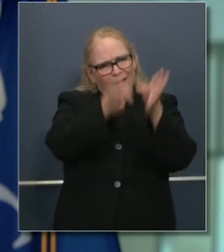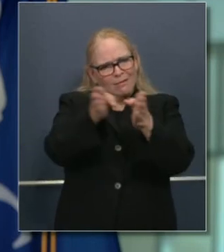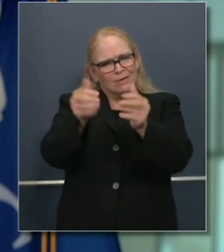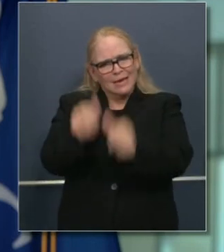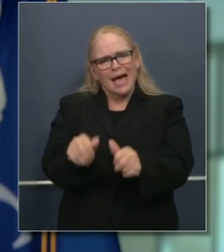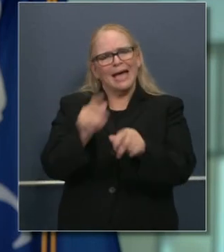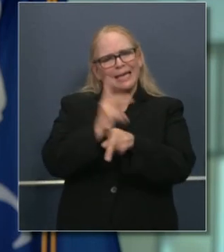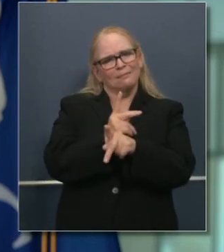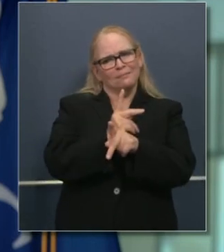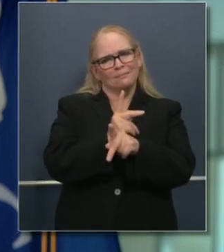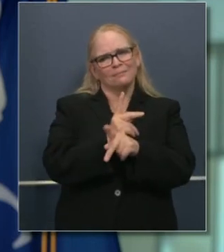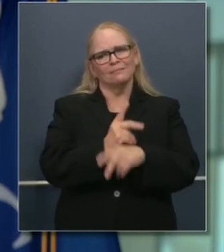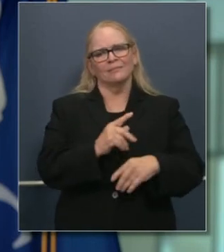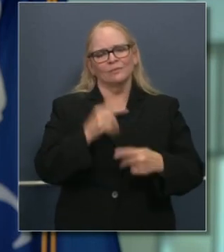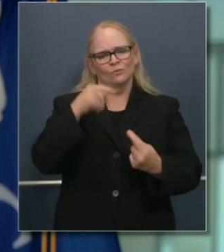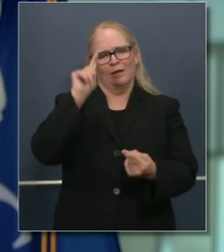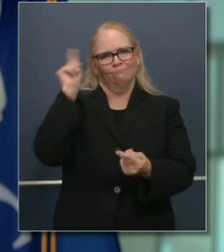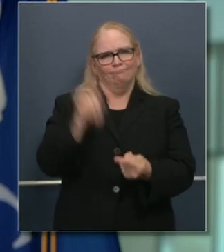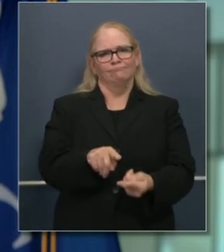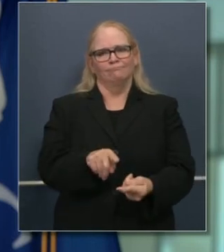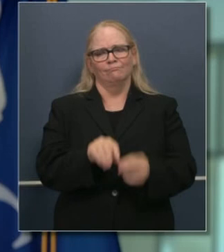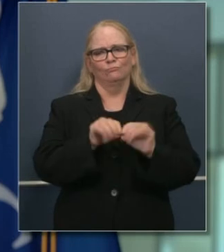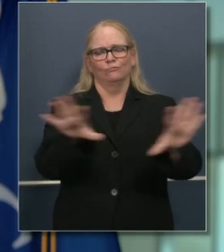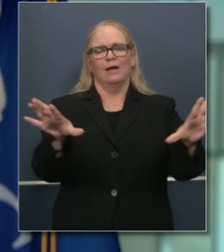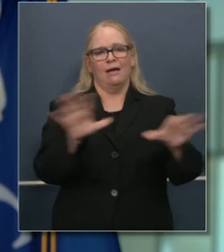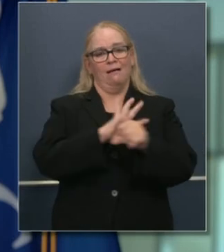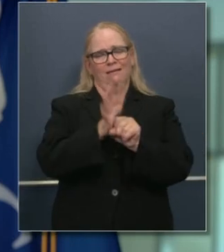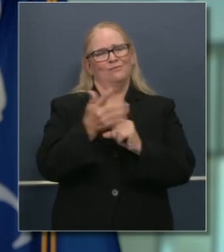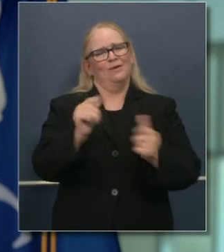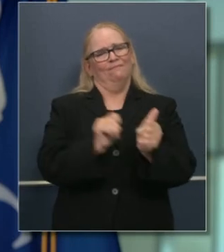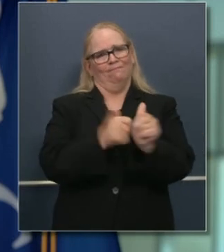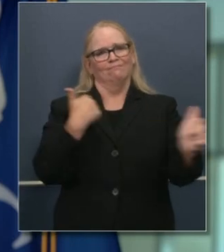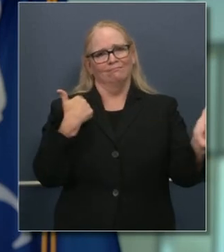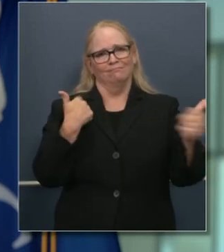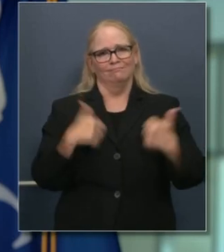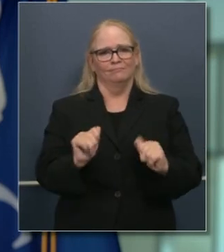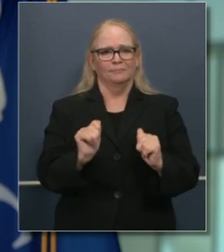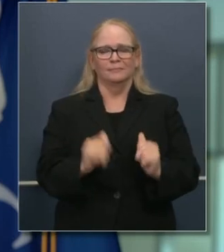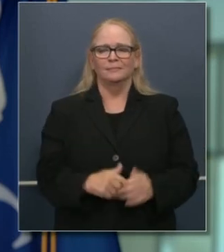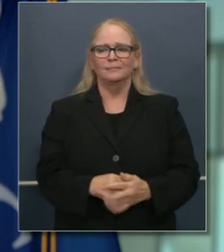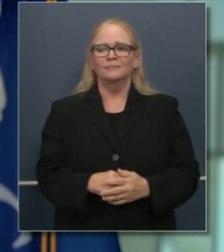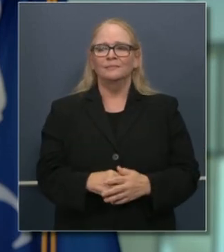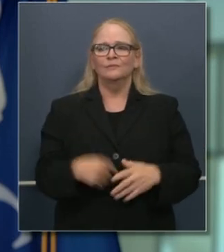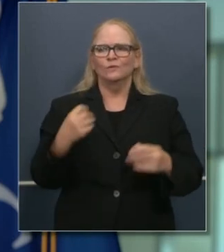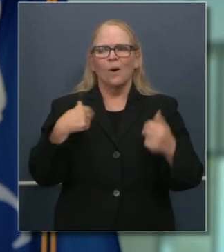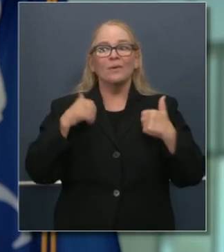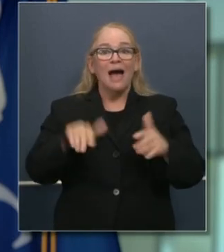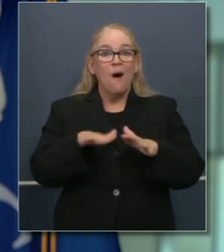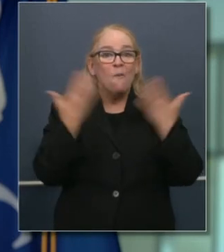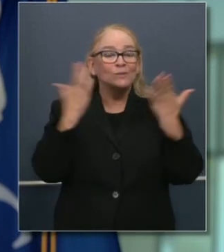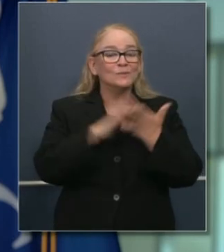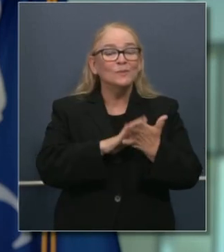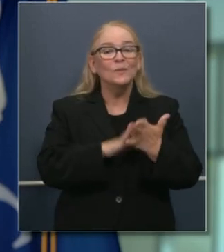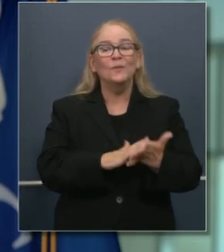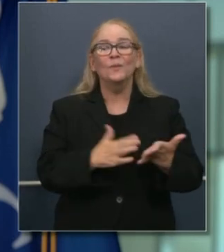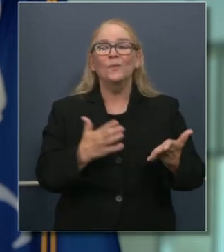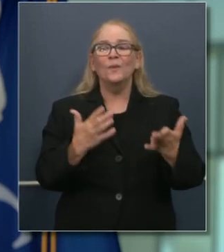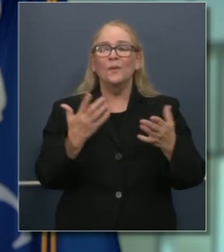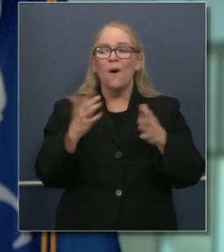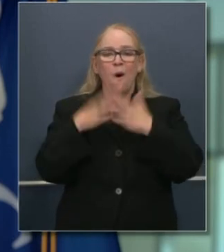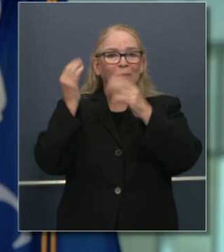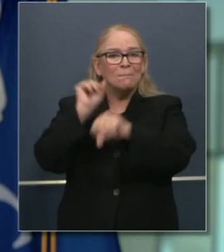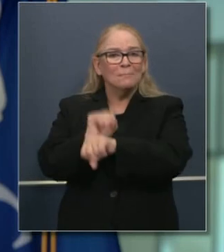limiten sus contactos en el aire libre para mitigar la propagación de esta enfermedad, de esta pandemia, para que de nuevo podamos reabrir